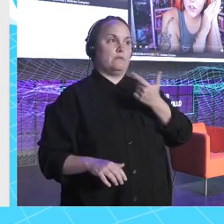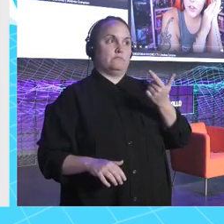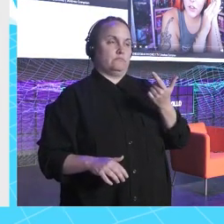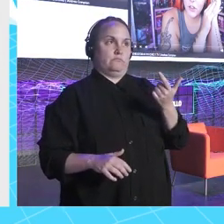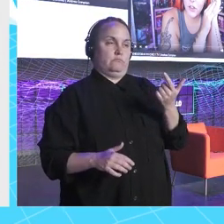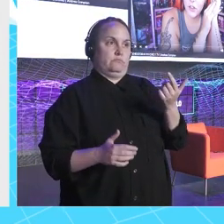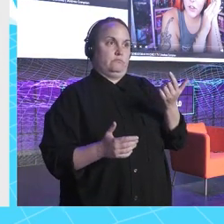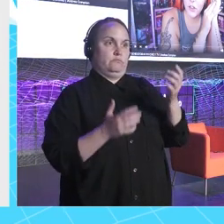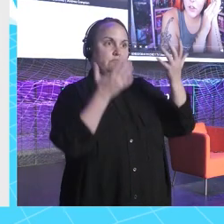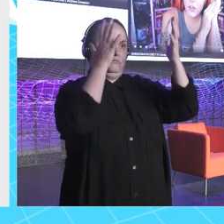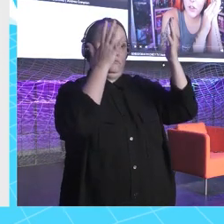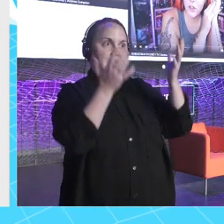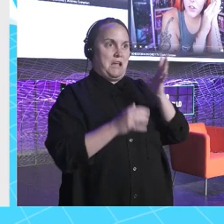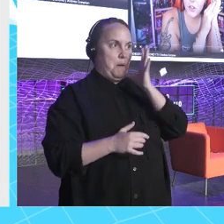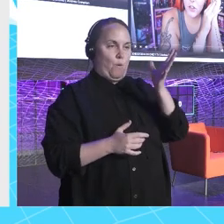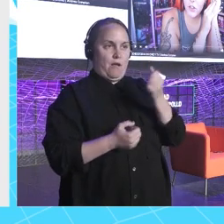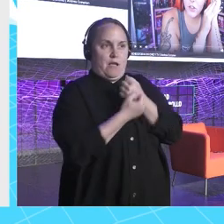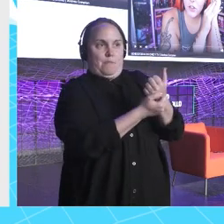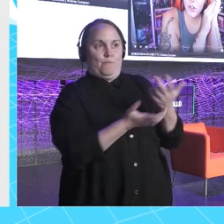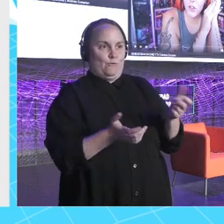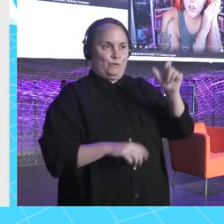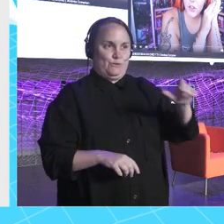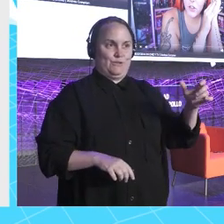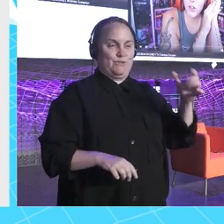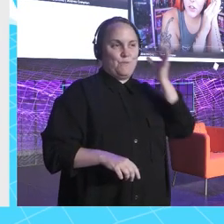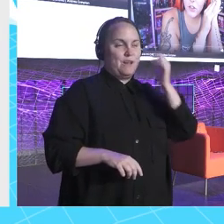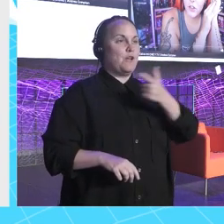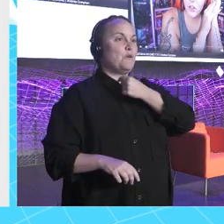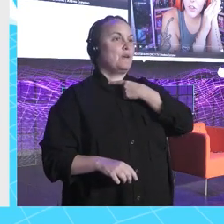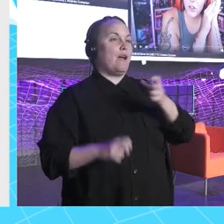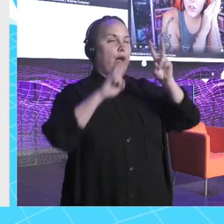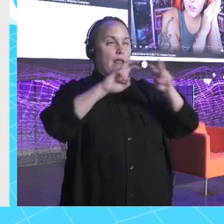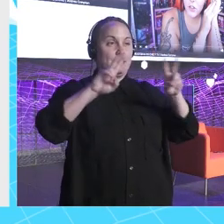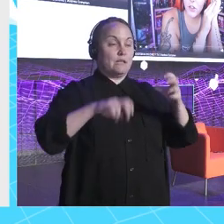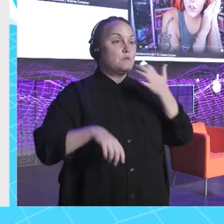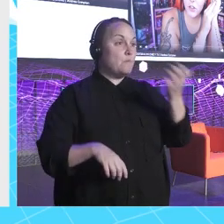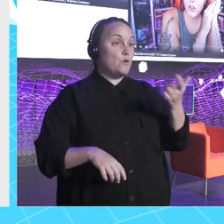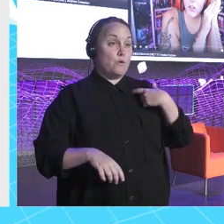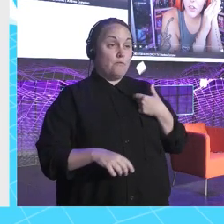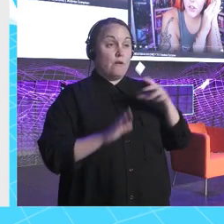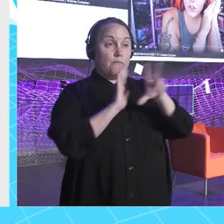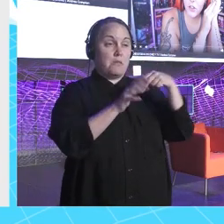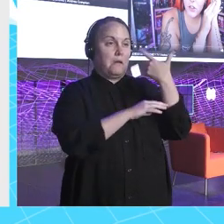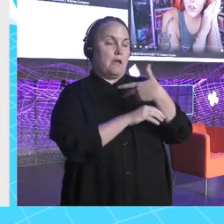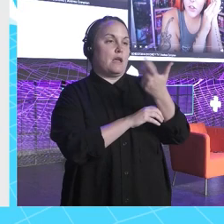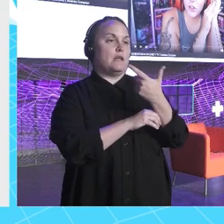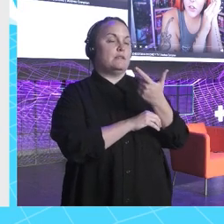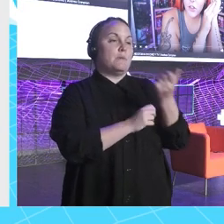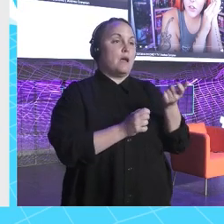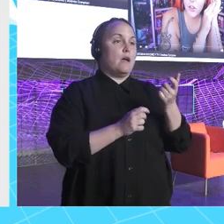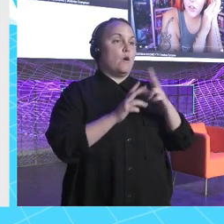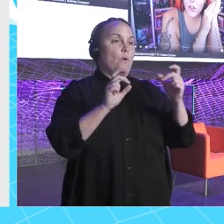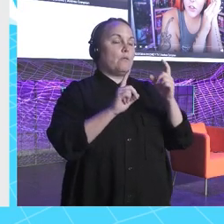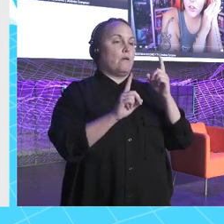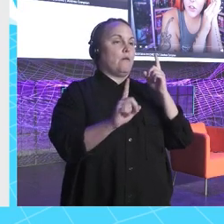honestamente porque las amamos. El análisis. Yo hice un vídeo de la gordofobia en cine y televisión, que hay muchos comentarios que me ponen, oh,